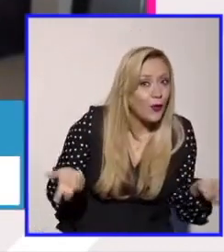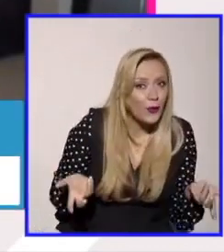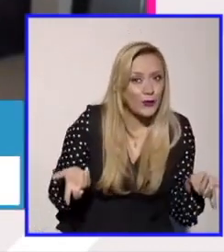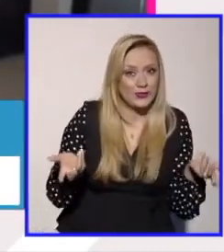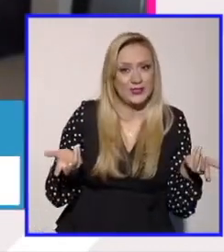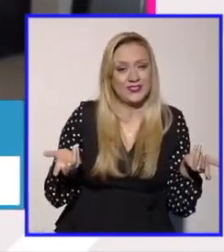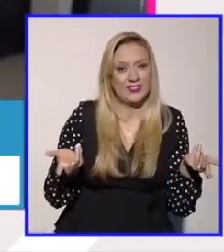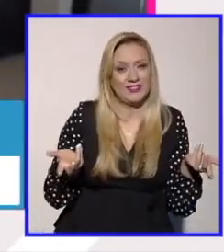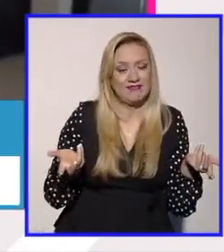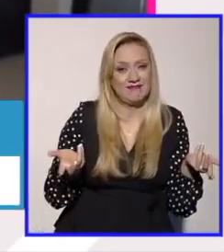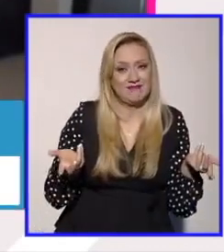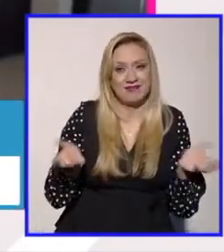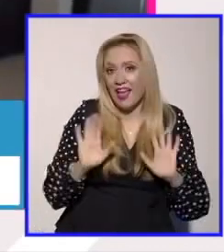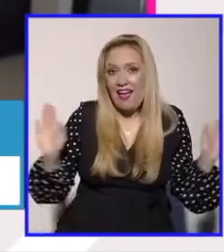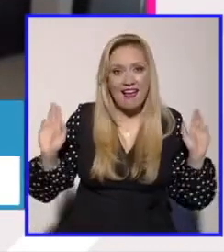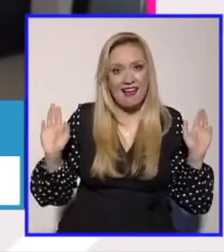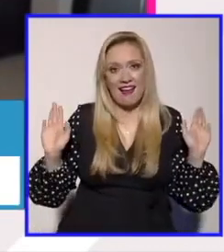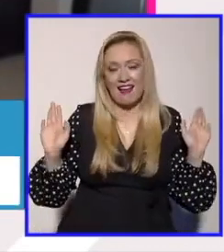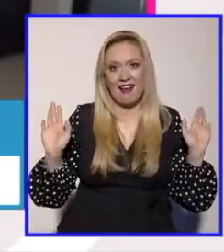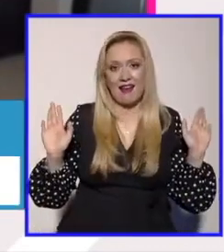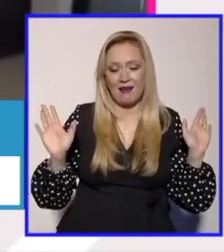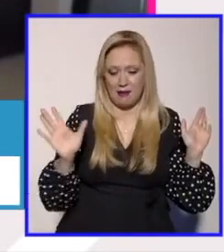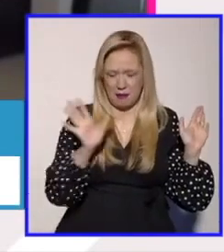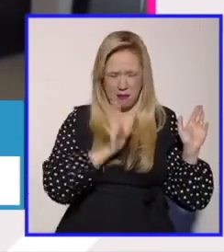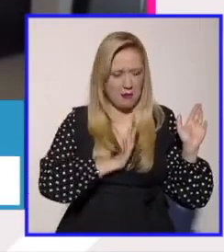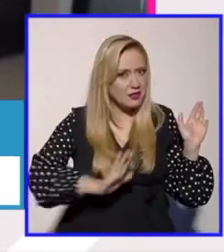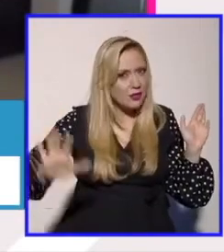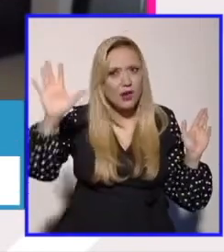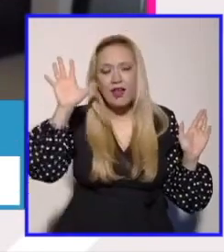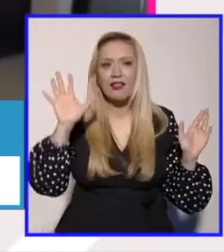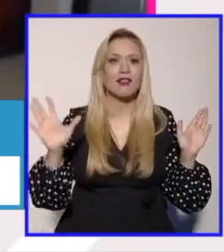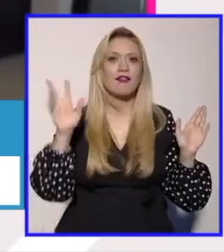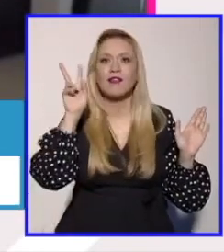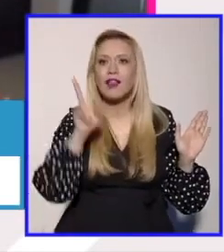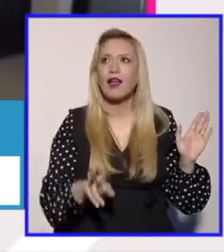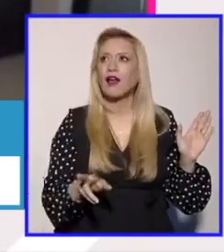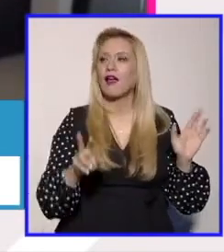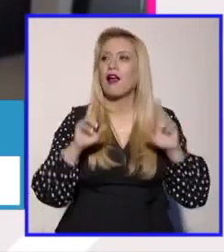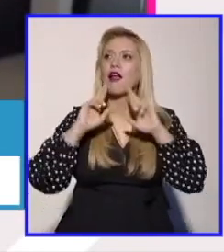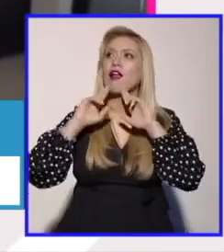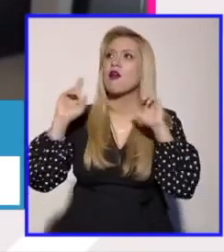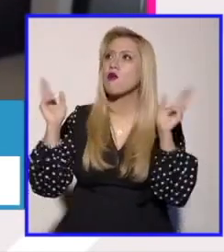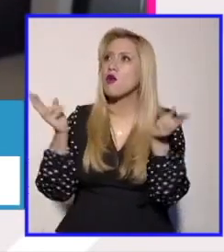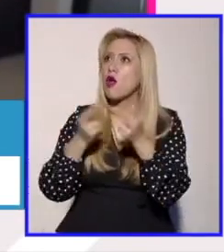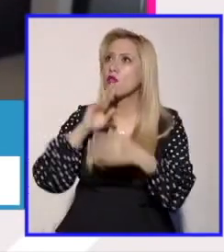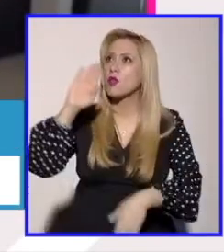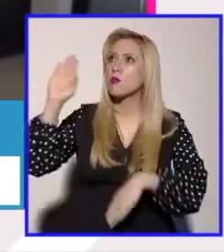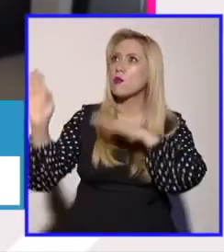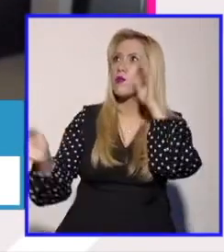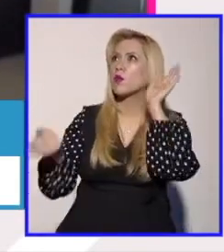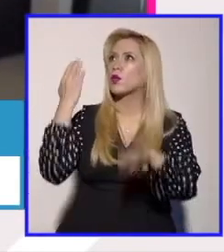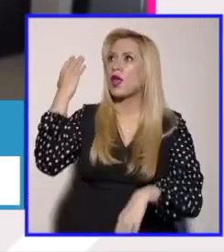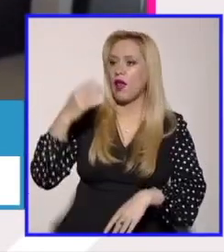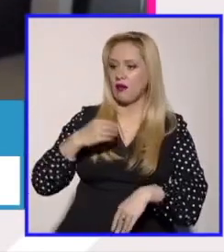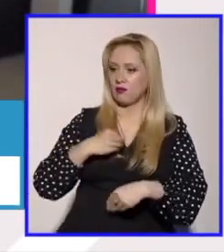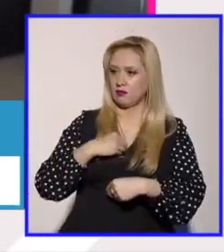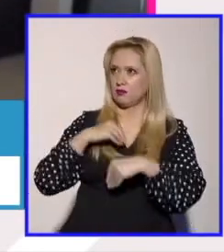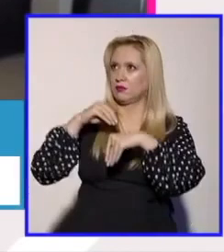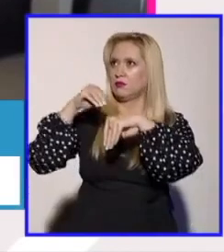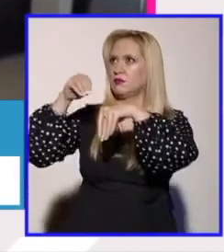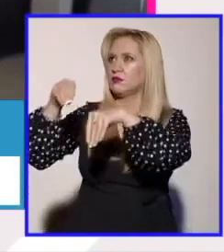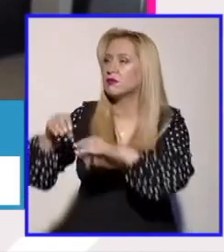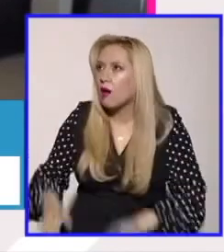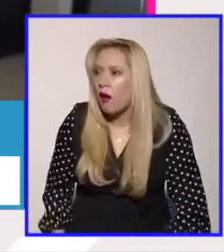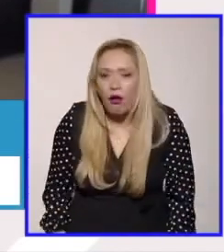Entonces es impresionante que nos incluyan en los espacios de las reuniones globales. sea, es como que el hecho de que seamos la quinceada